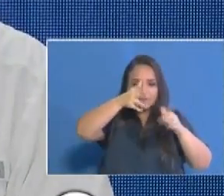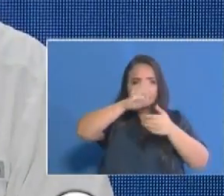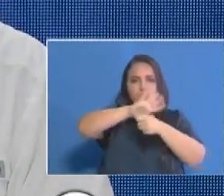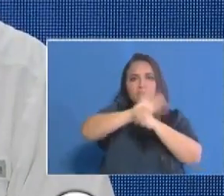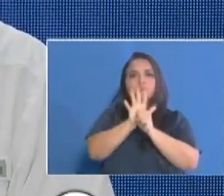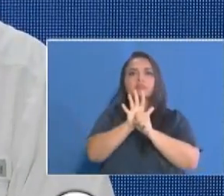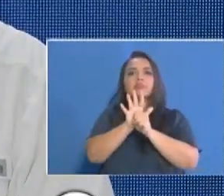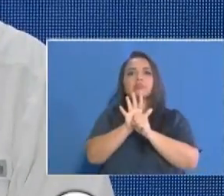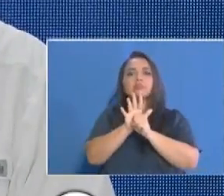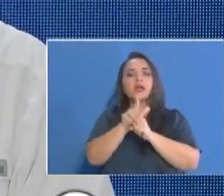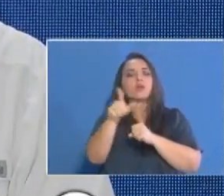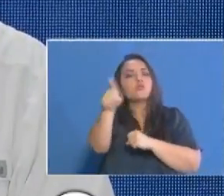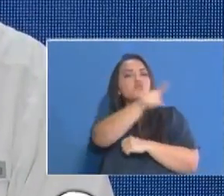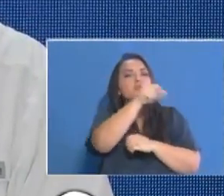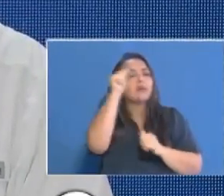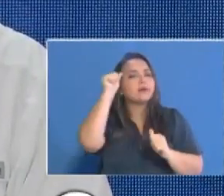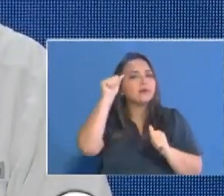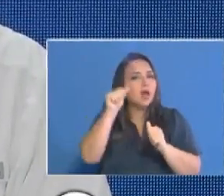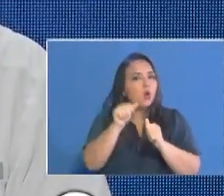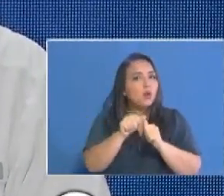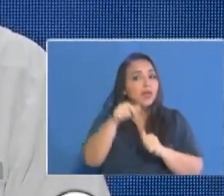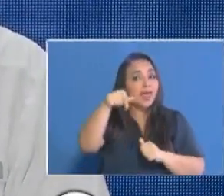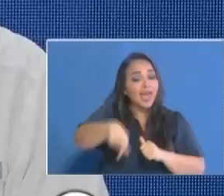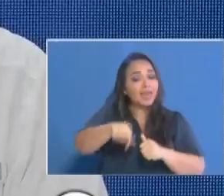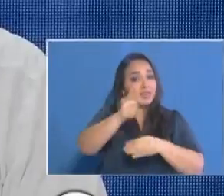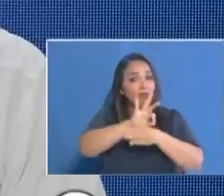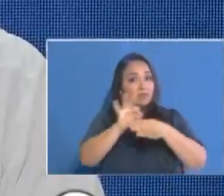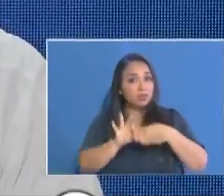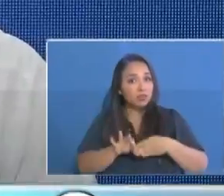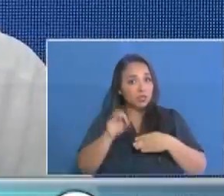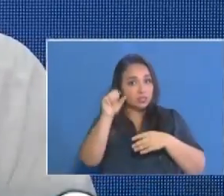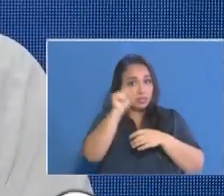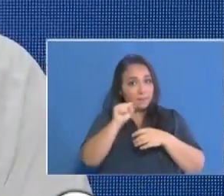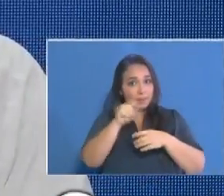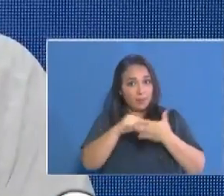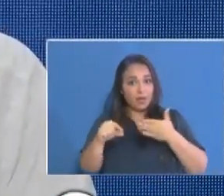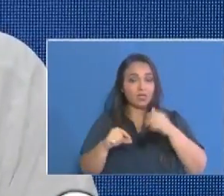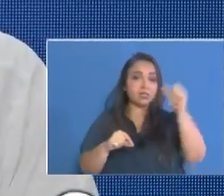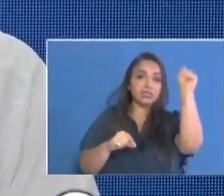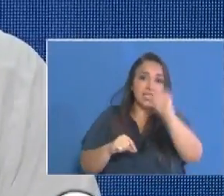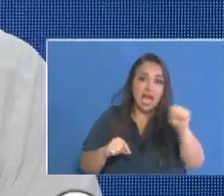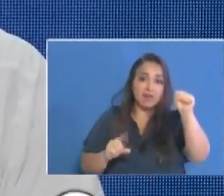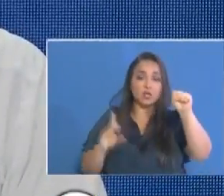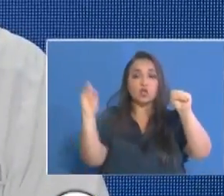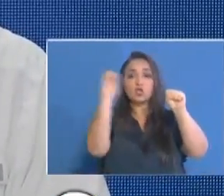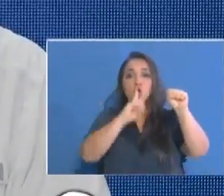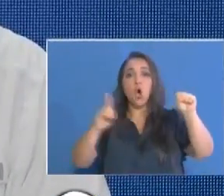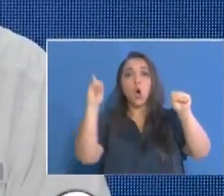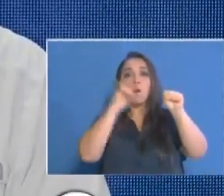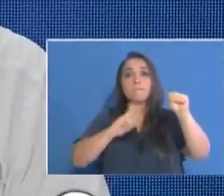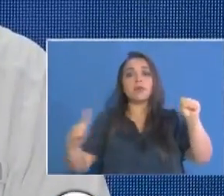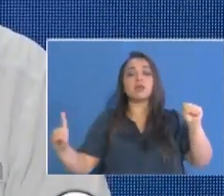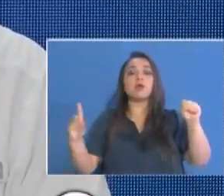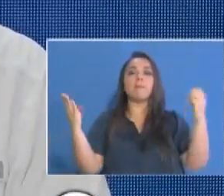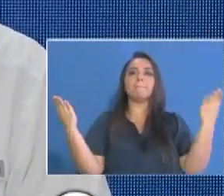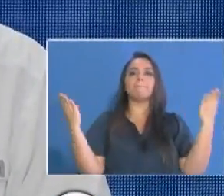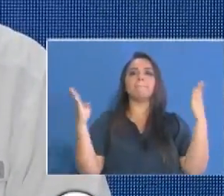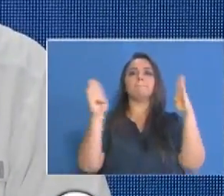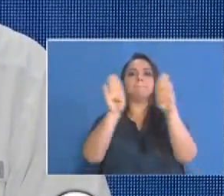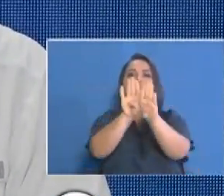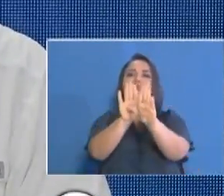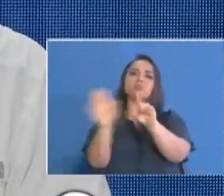recordar que este fin de semana mañana sábado y domingo habrá cuarentena absoluta